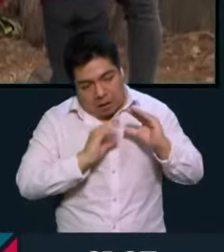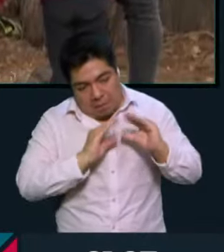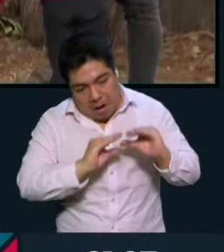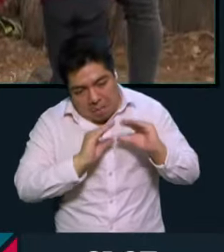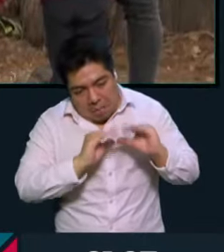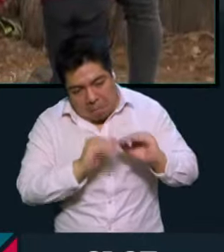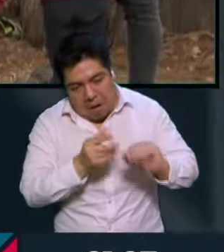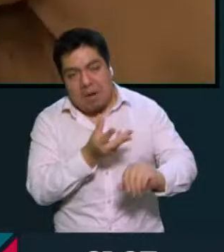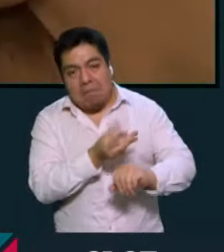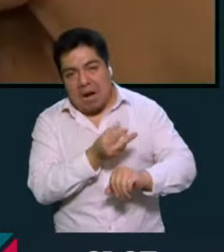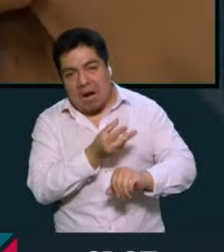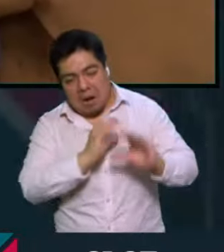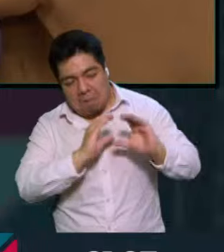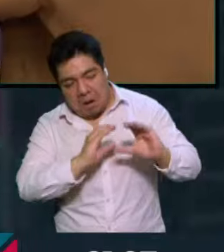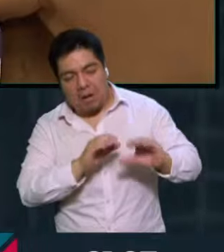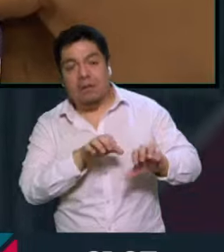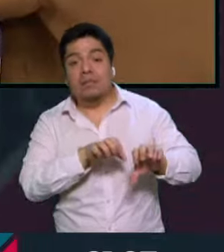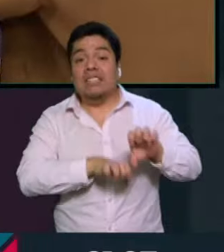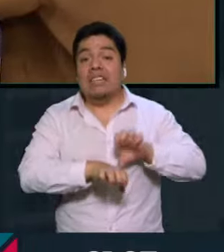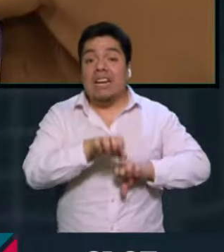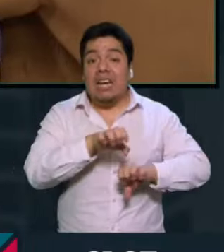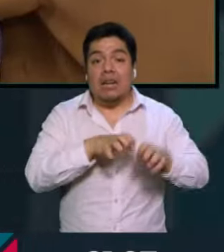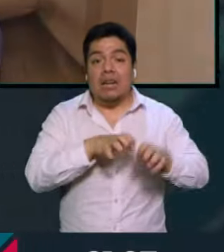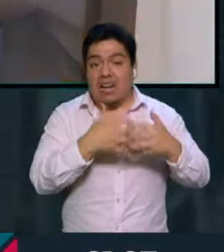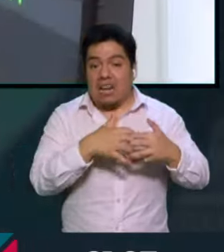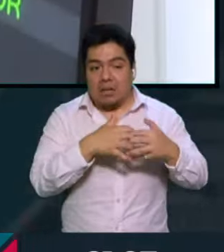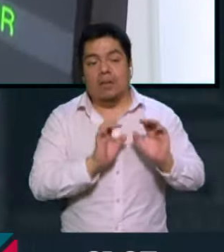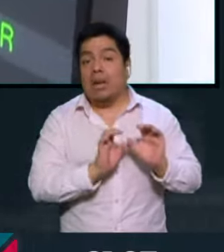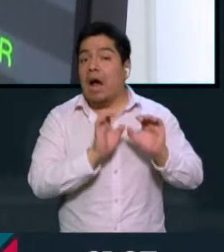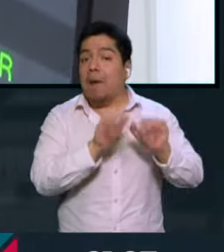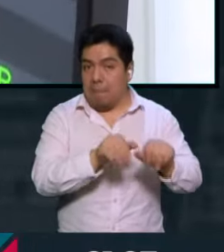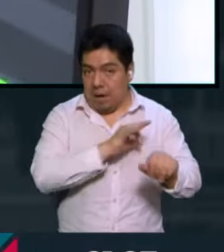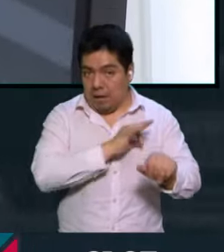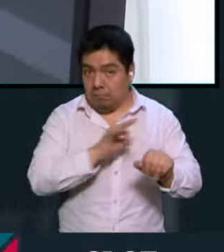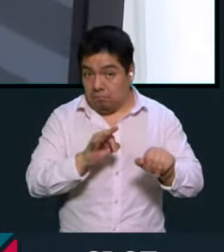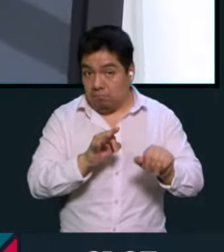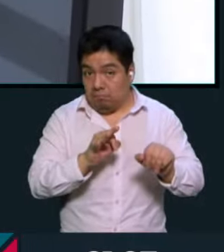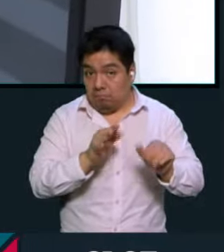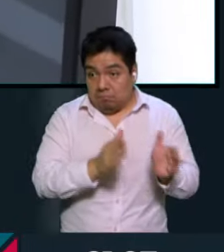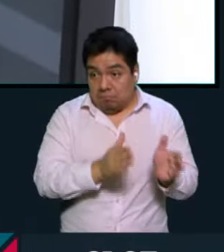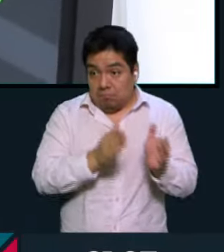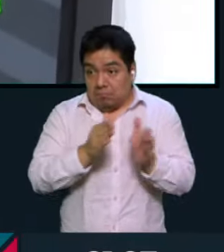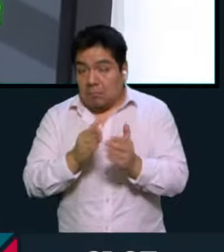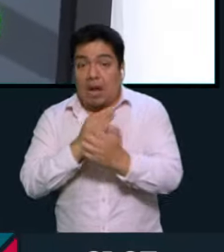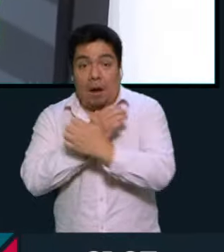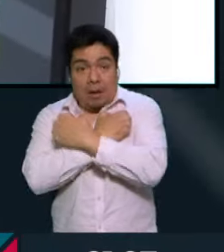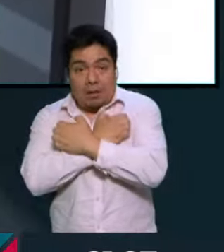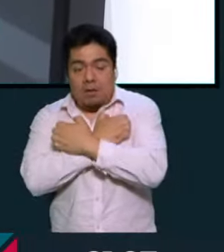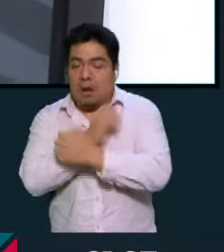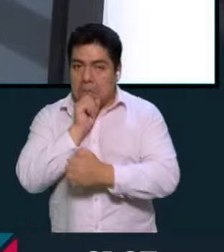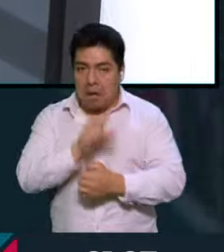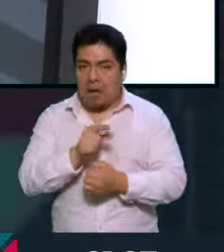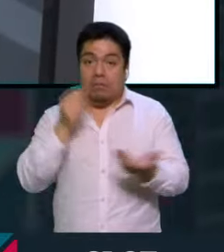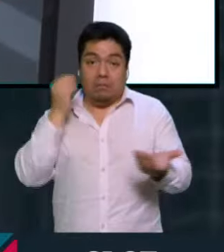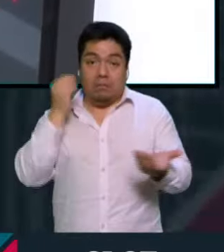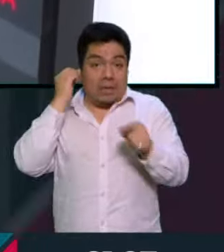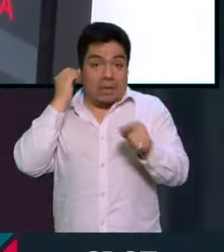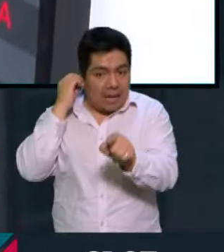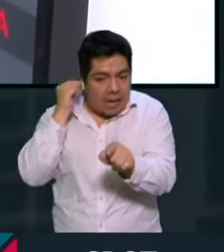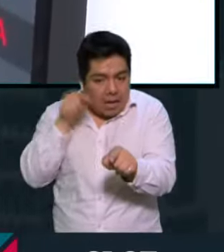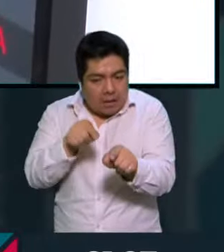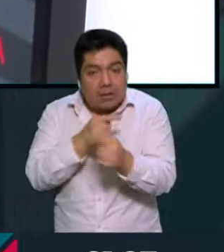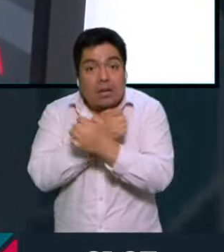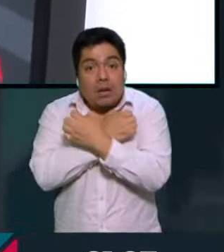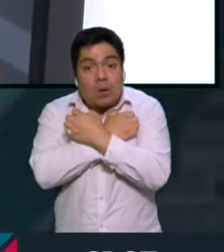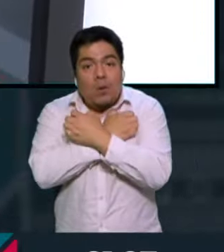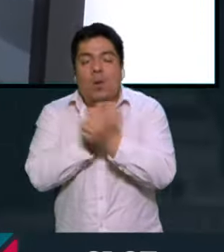públicas para que las empresas garanticen la contratación de estas mujeres, y también desde lo educativo. Lo educativo es muy importante, donde